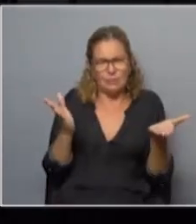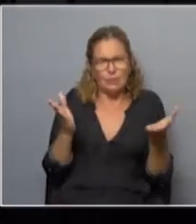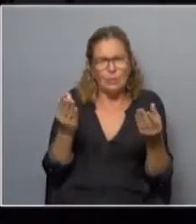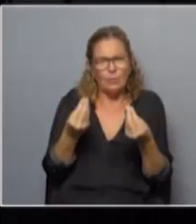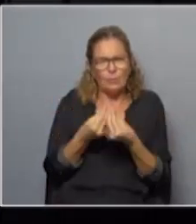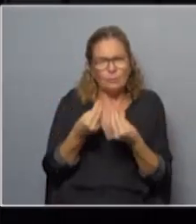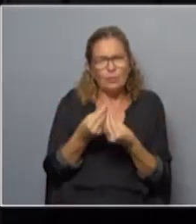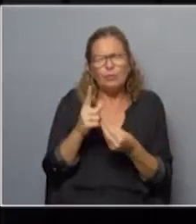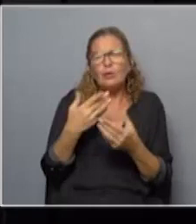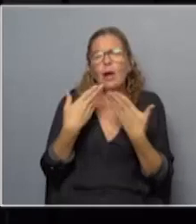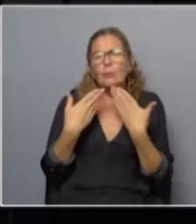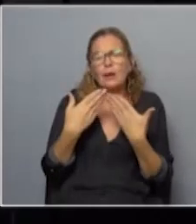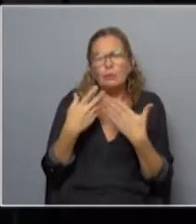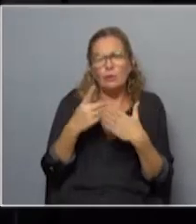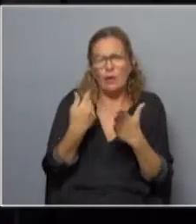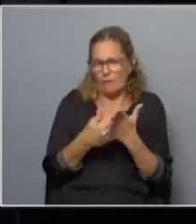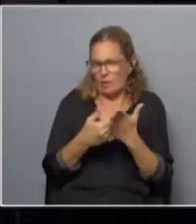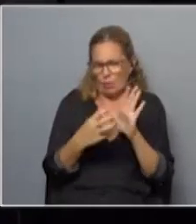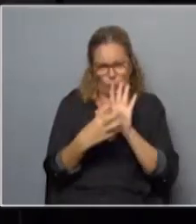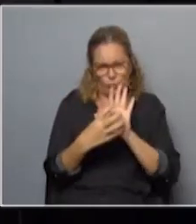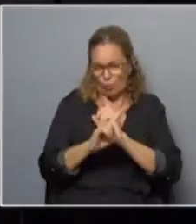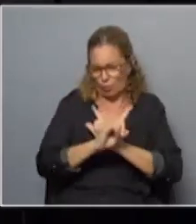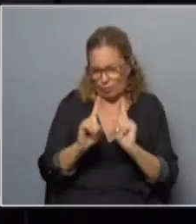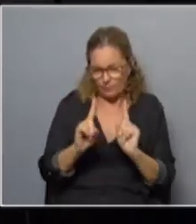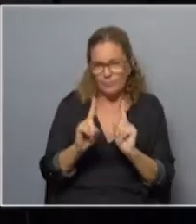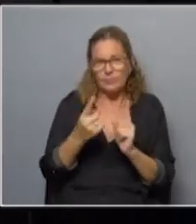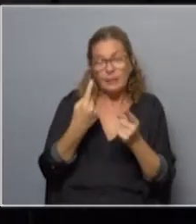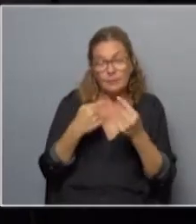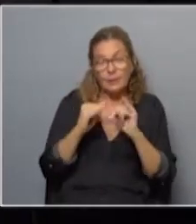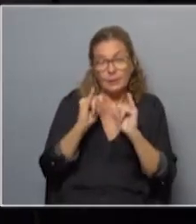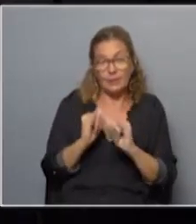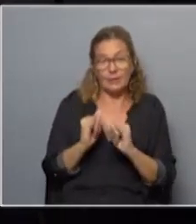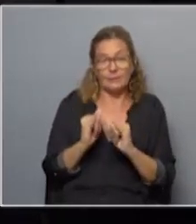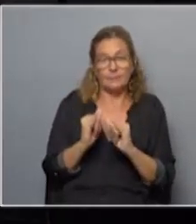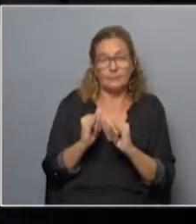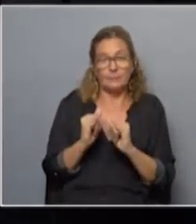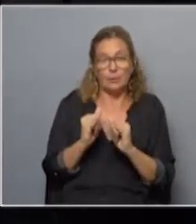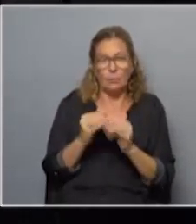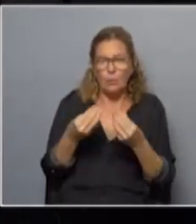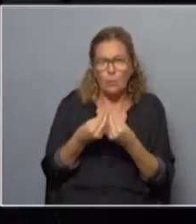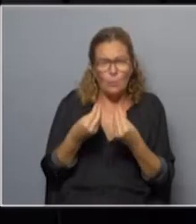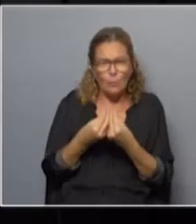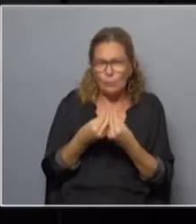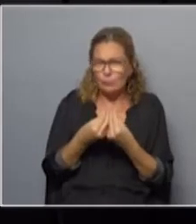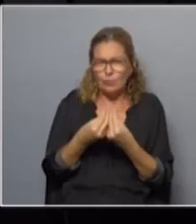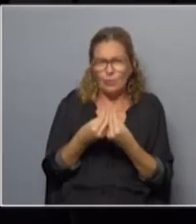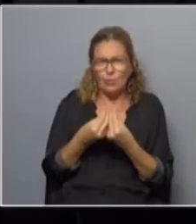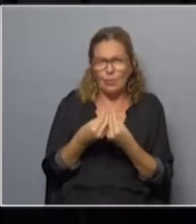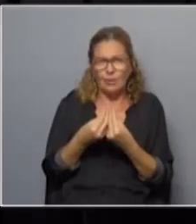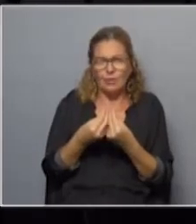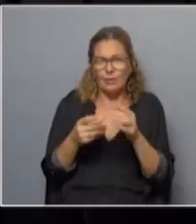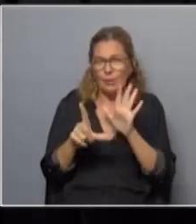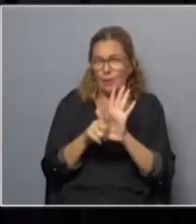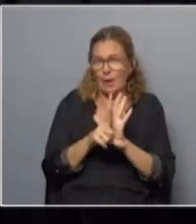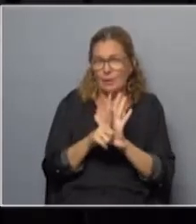consideración, no estoy hablando de inconstitucionalidad, pero sí como un desborde del concepto legítimo de una